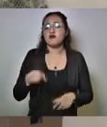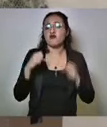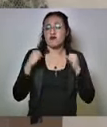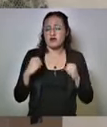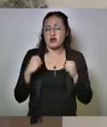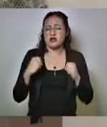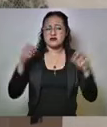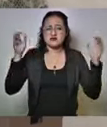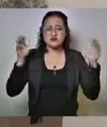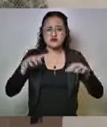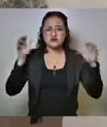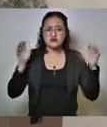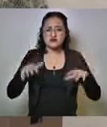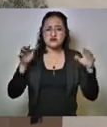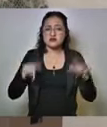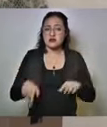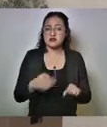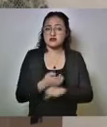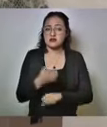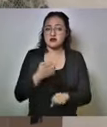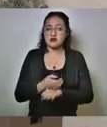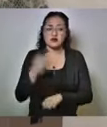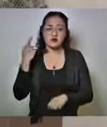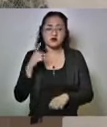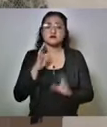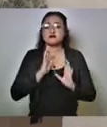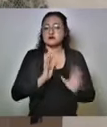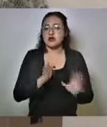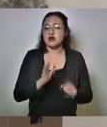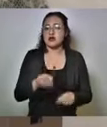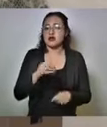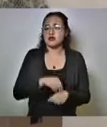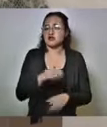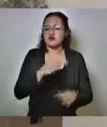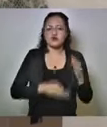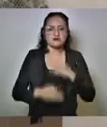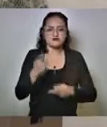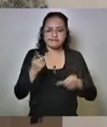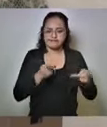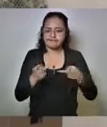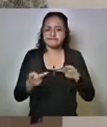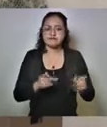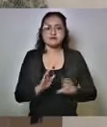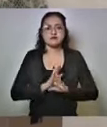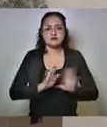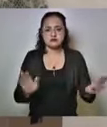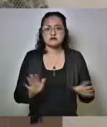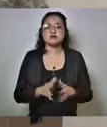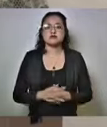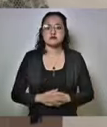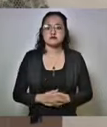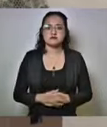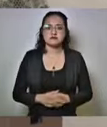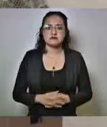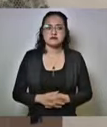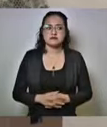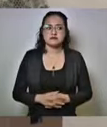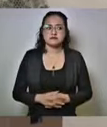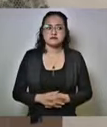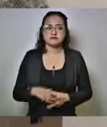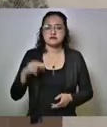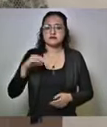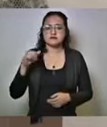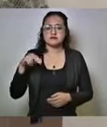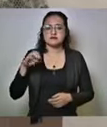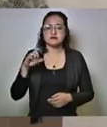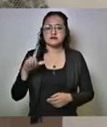lluvias que se han estado presentando en el estado entonces ya está establecido todos estos mecanismos y ya están en operación Manuel